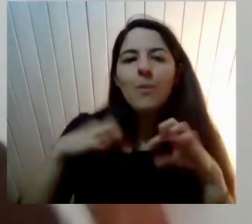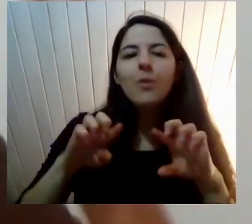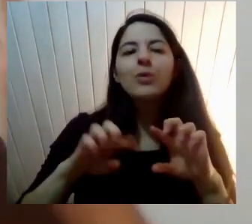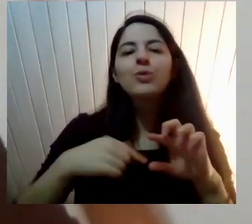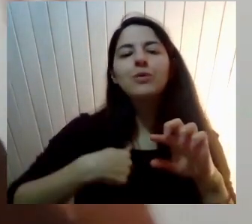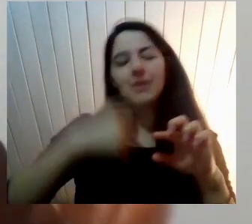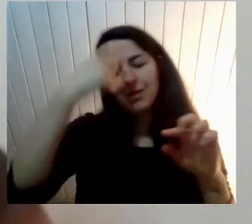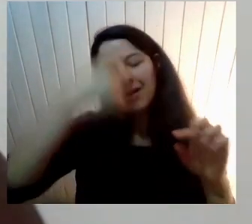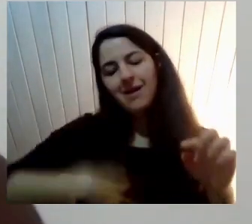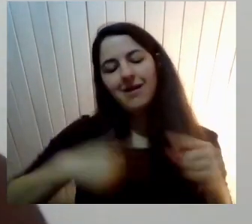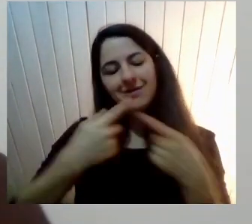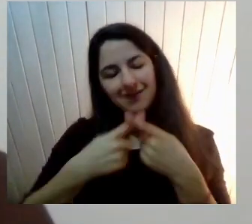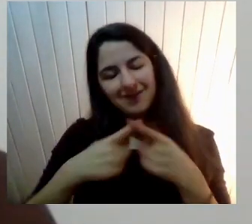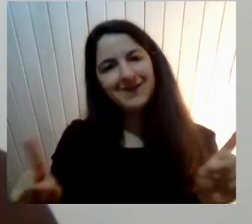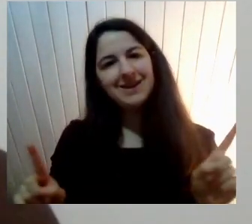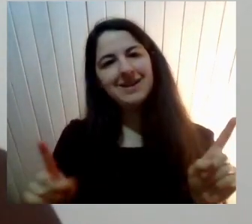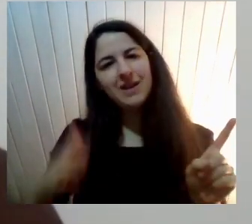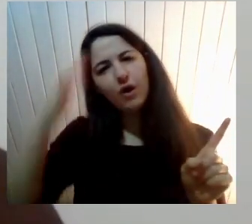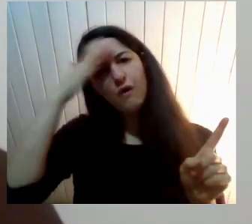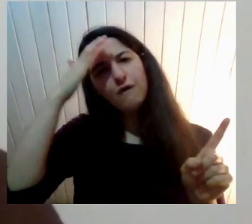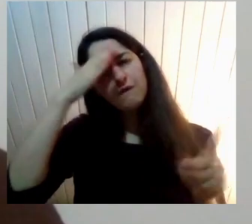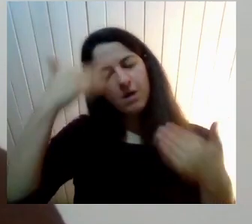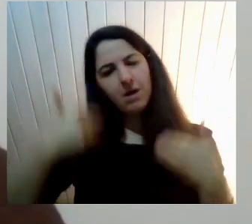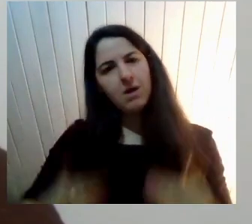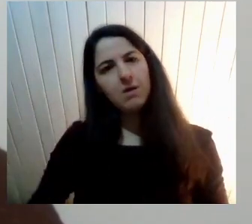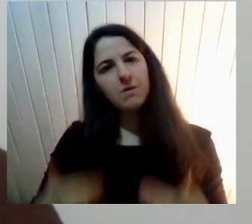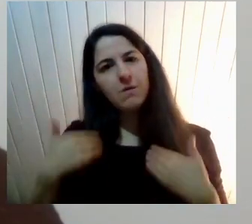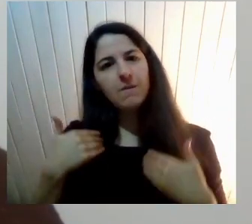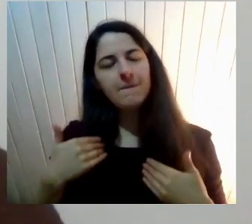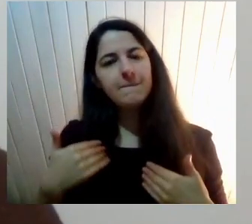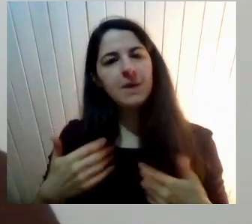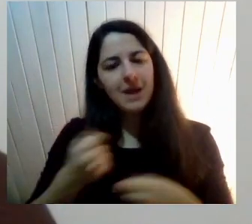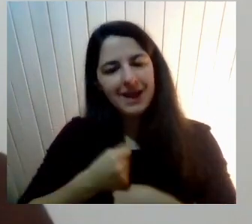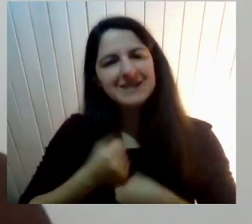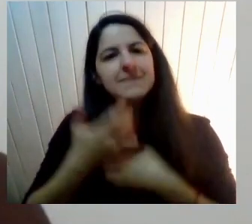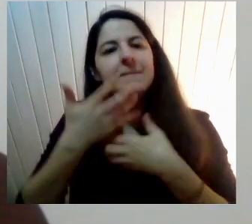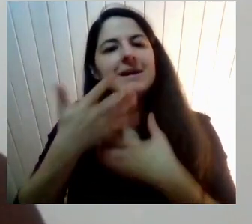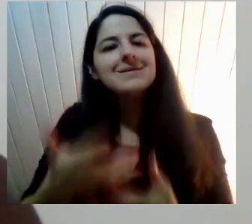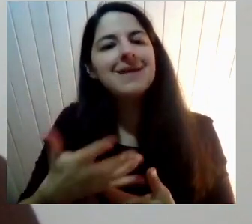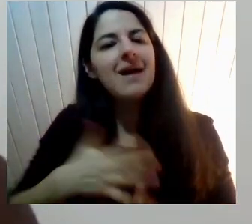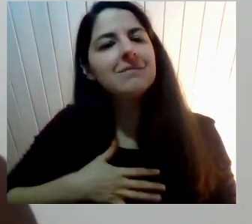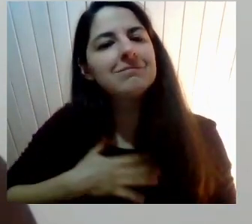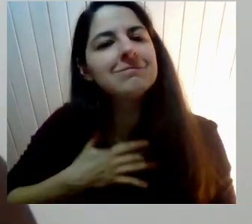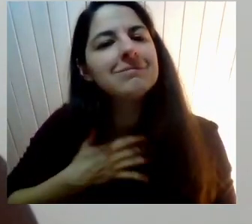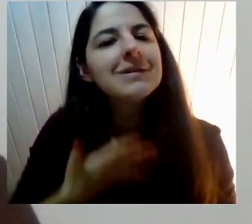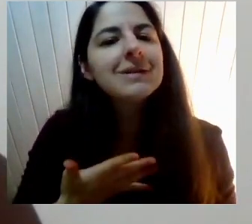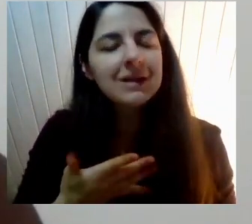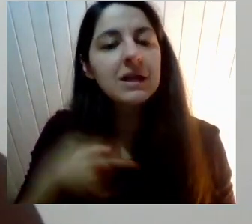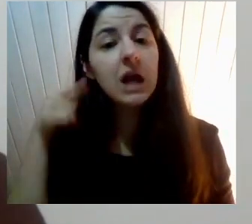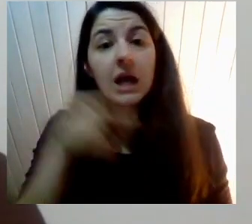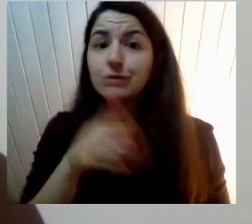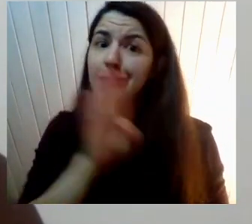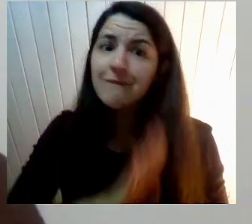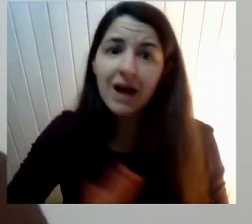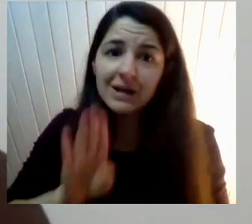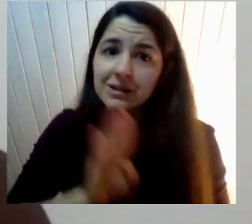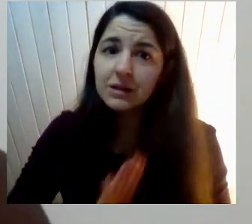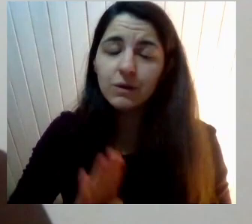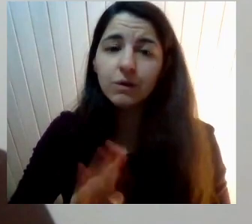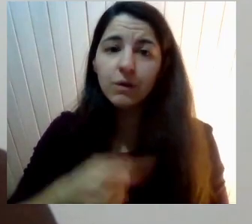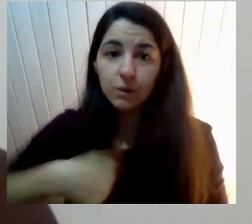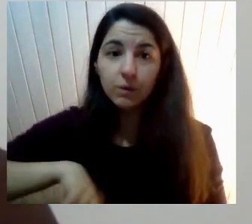Según la norma Comillas ¿Cierto? A poder expresar Lo que sentían Y yo creo que Esas cuestiones Son básicas nosotros estamos En una educación